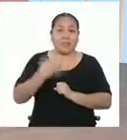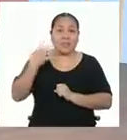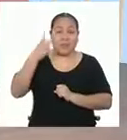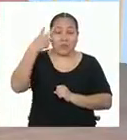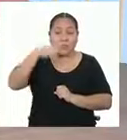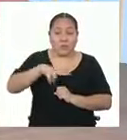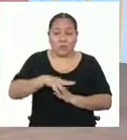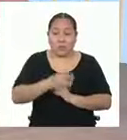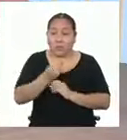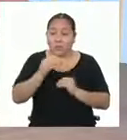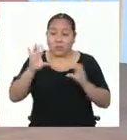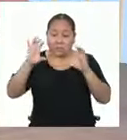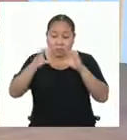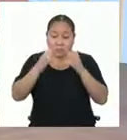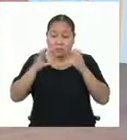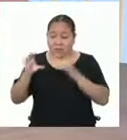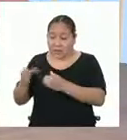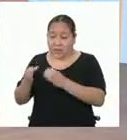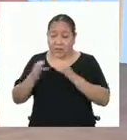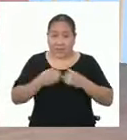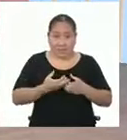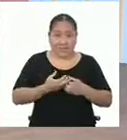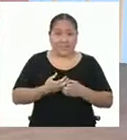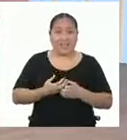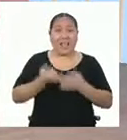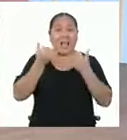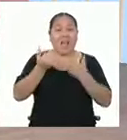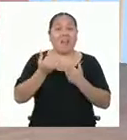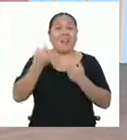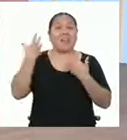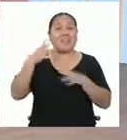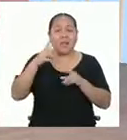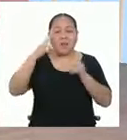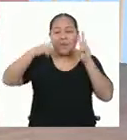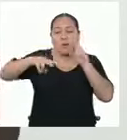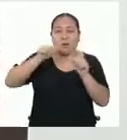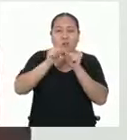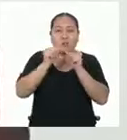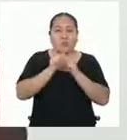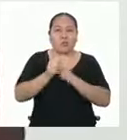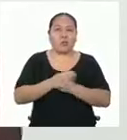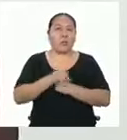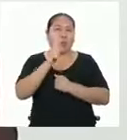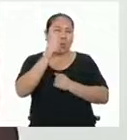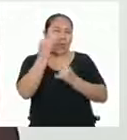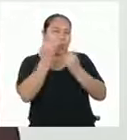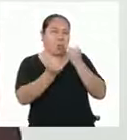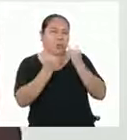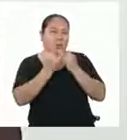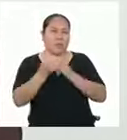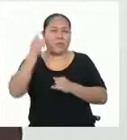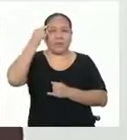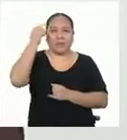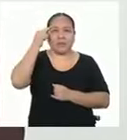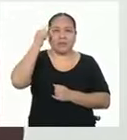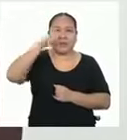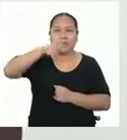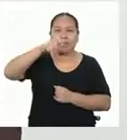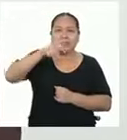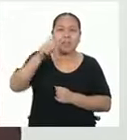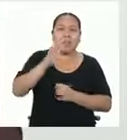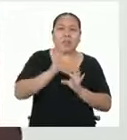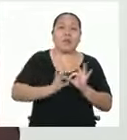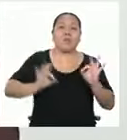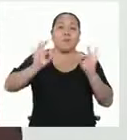varias clasificaciones, ¿qué tal si ahora sí vamos al cálculo? Tengo una última, que me parece que deben conocer